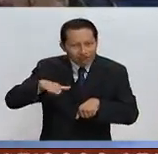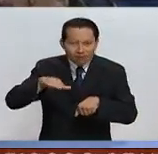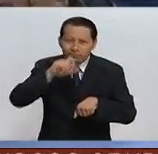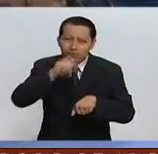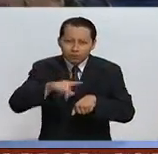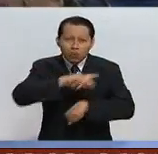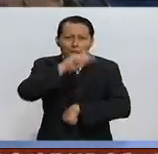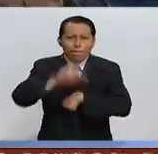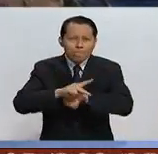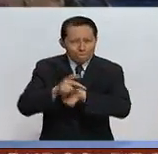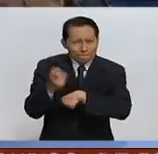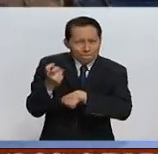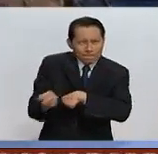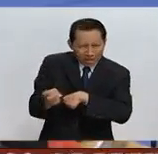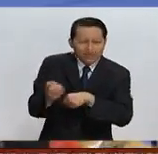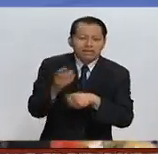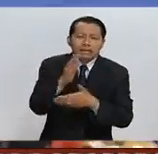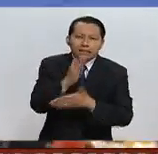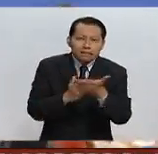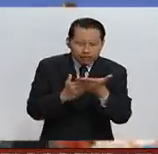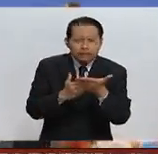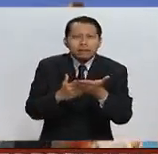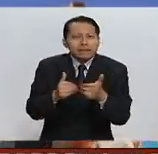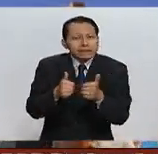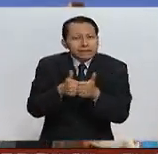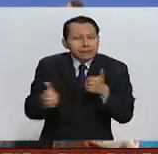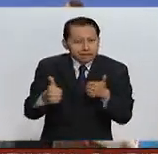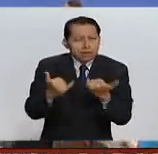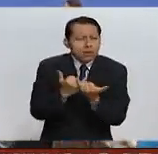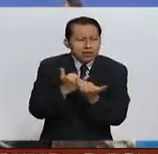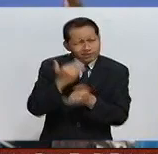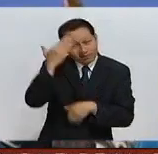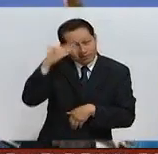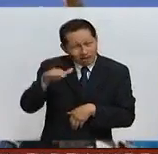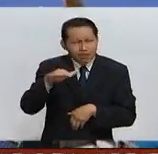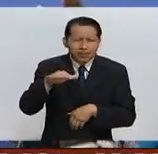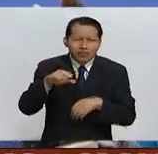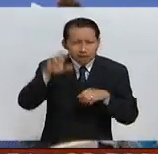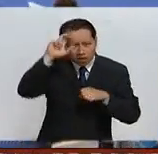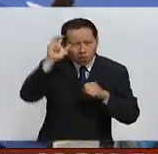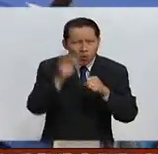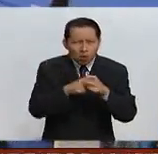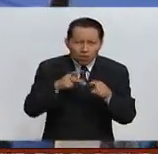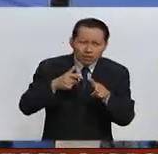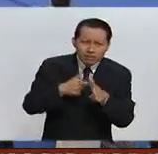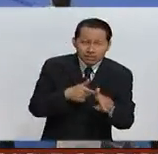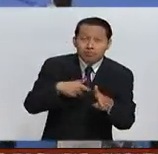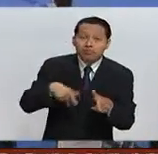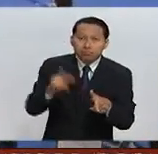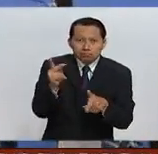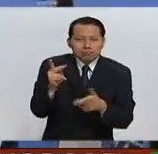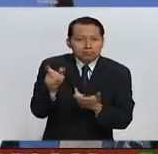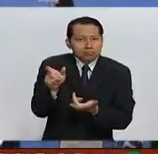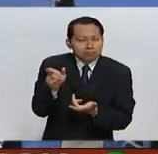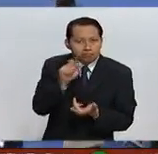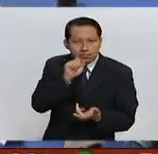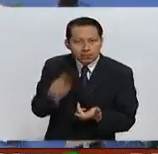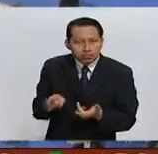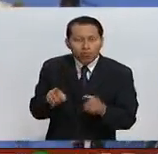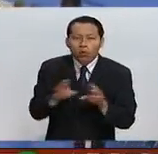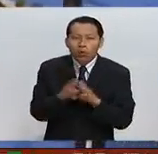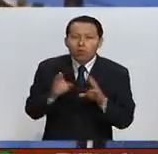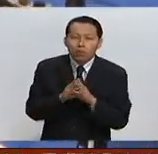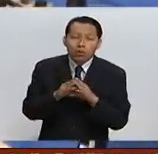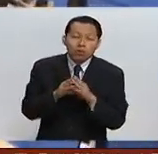sigue siendo Europa, seguimos siendo europeos, aunque desde luego él, el popular político, es uno de los que se